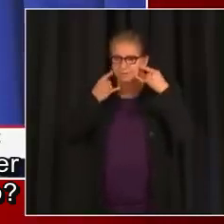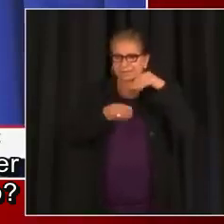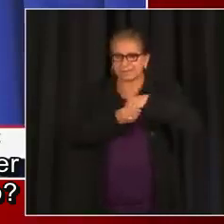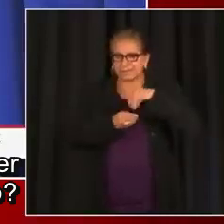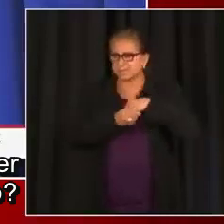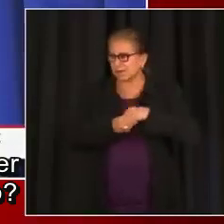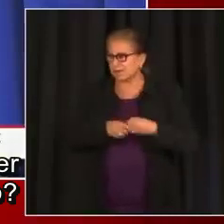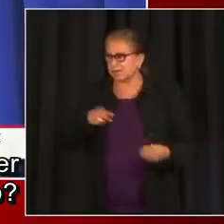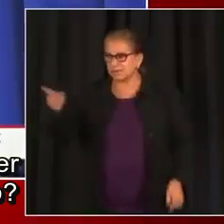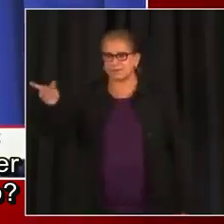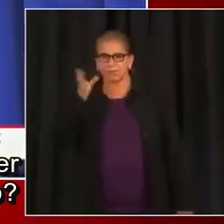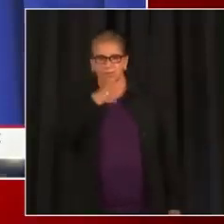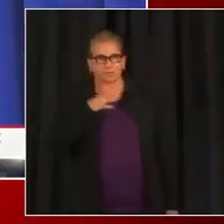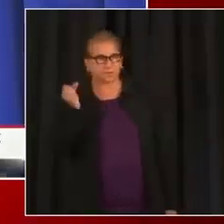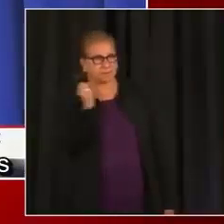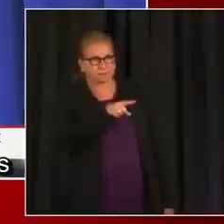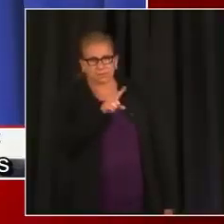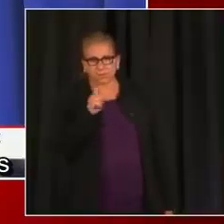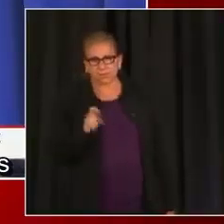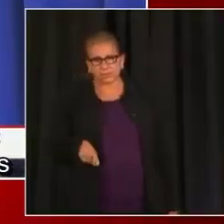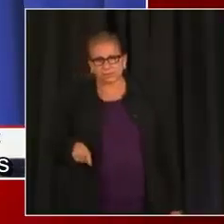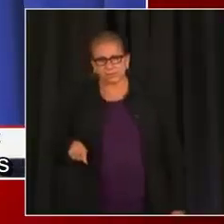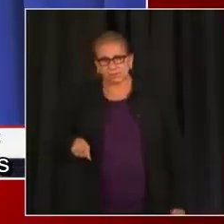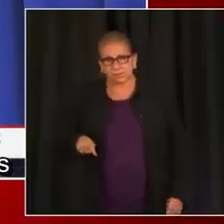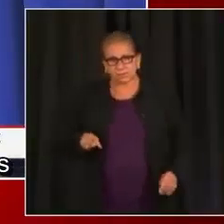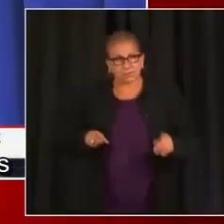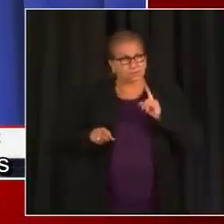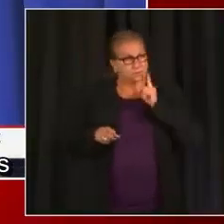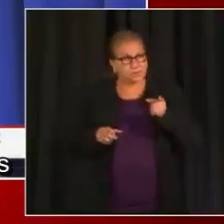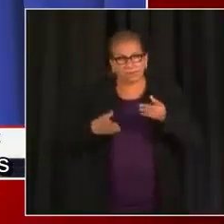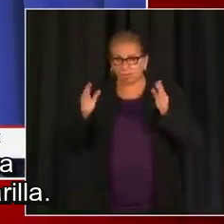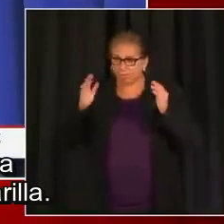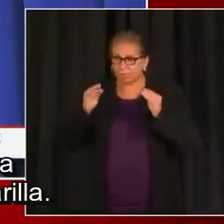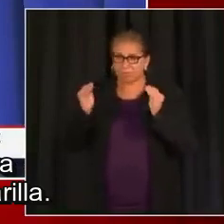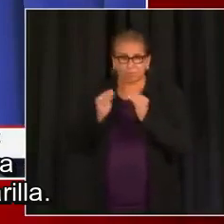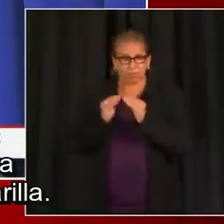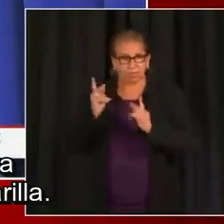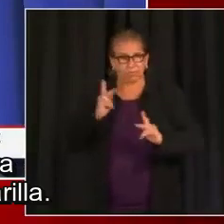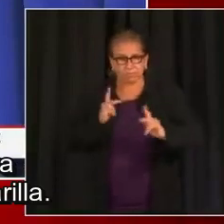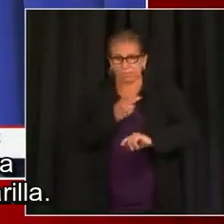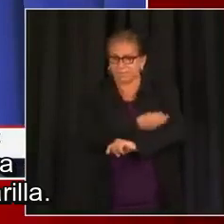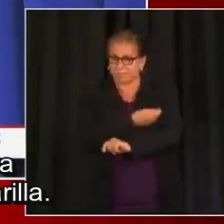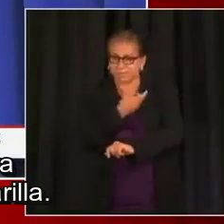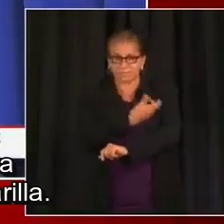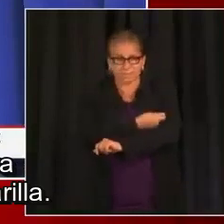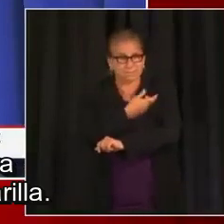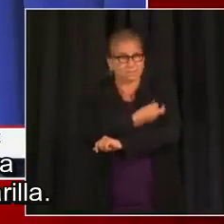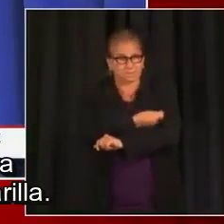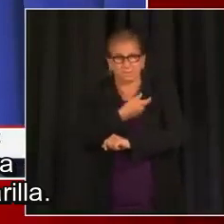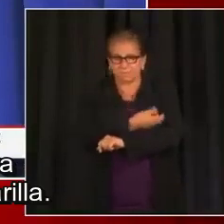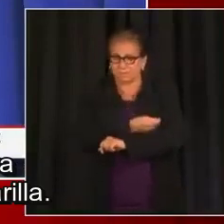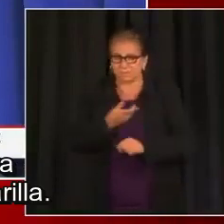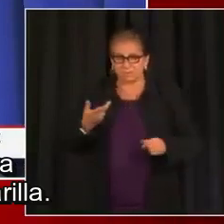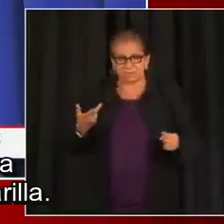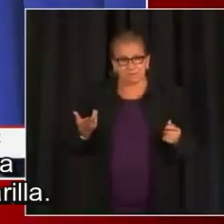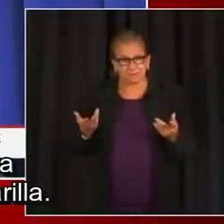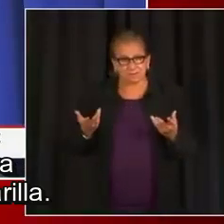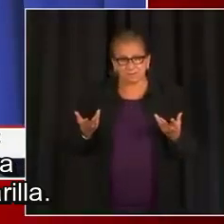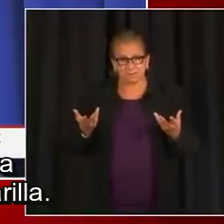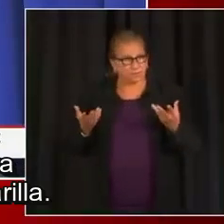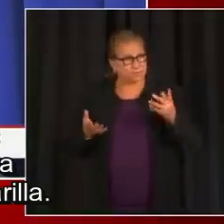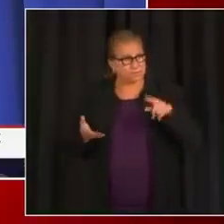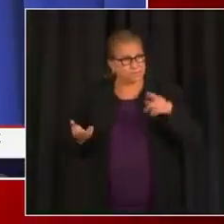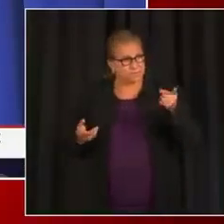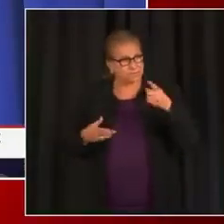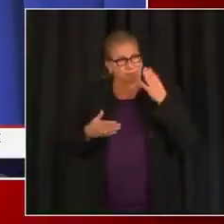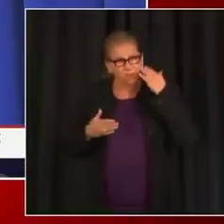una pregunta de seguimiento? Yo sé que, siento que muchas personas se pusieron la vacuna esperando que la vacuna ayudaría a quitar este mandato de la